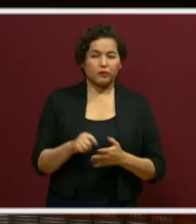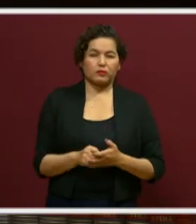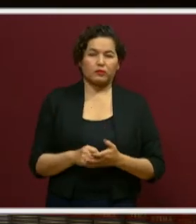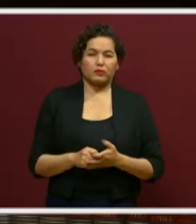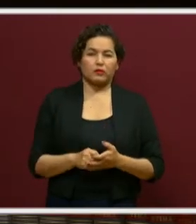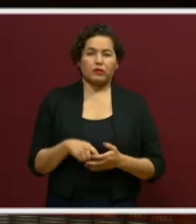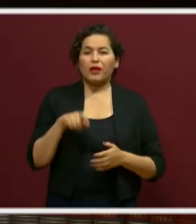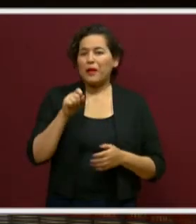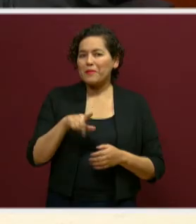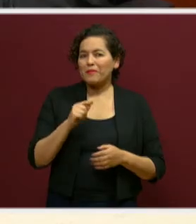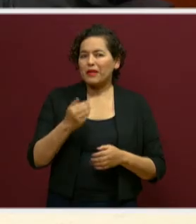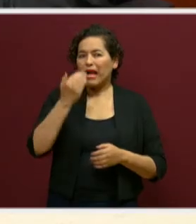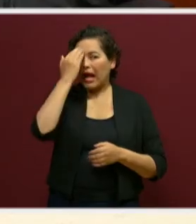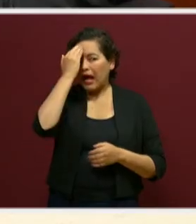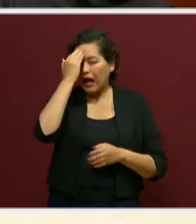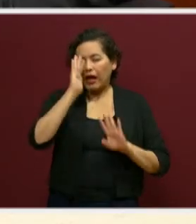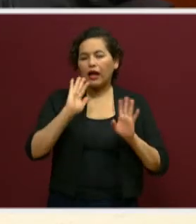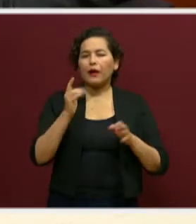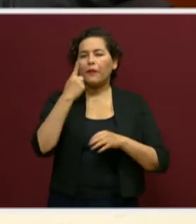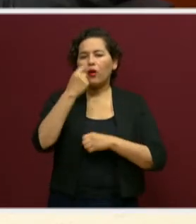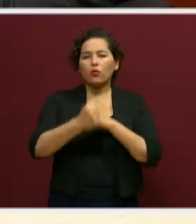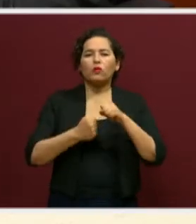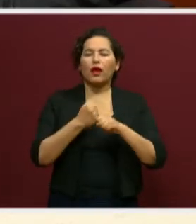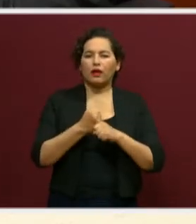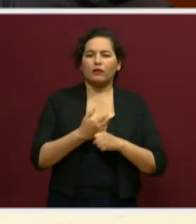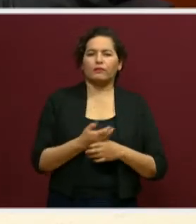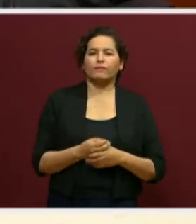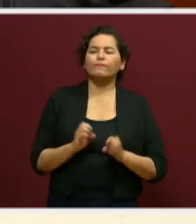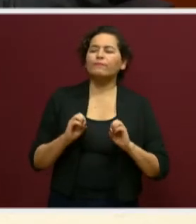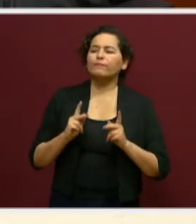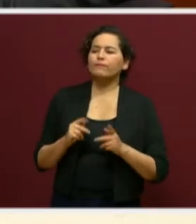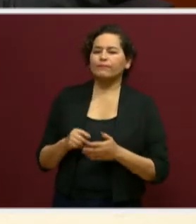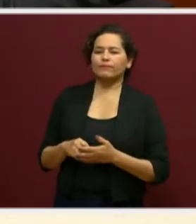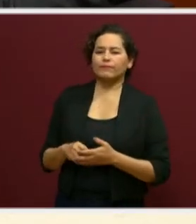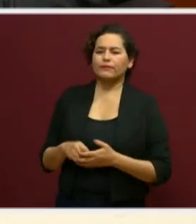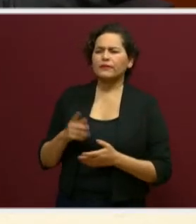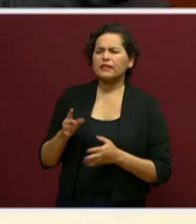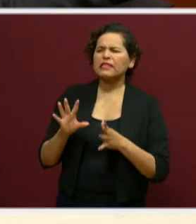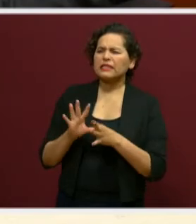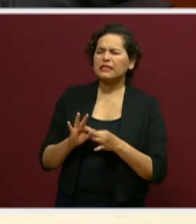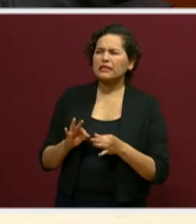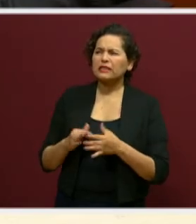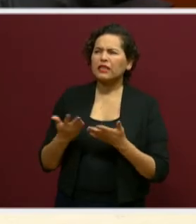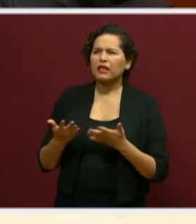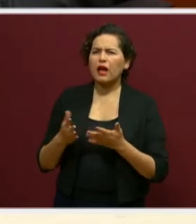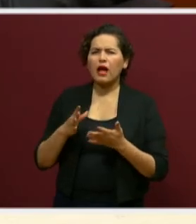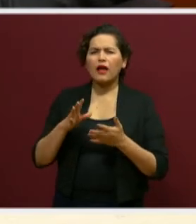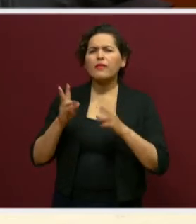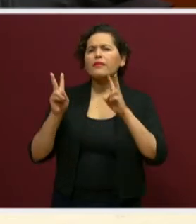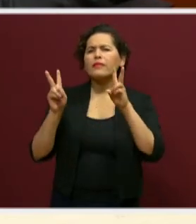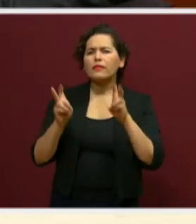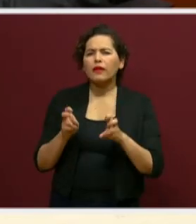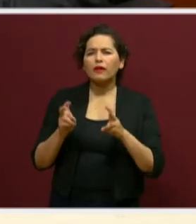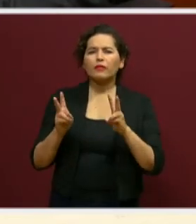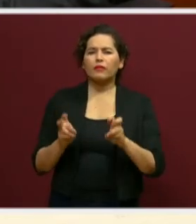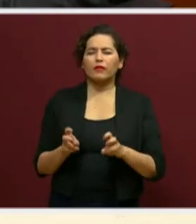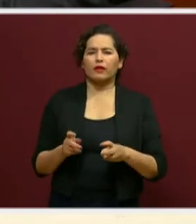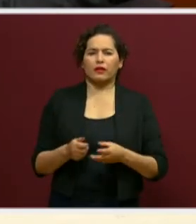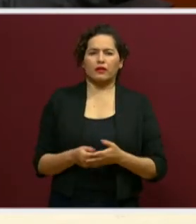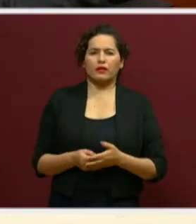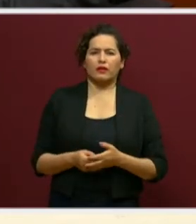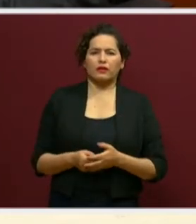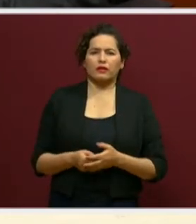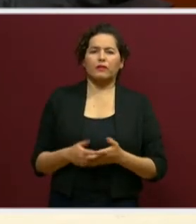siguiente ciclo escolar. Así es, y para que se sigan fortaleciendo. Y hablando de este tema, ¿cuáles fueron los temas que se abordaron para